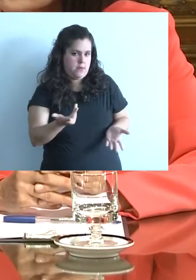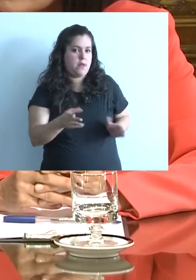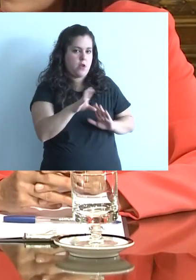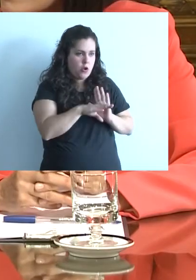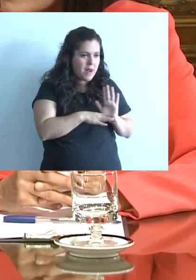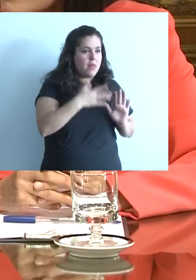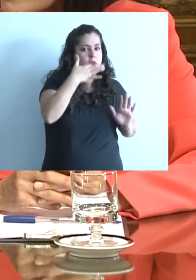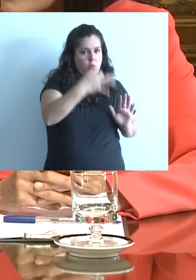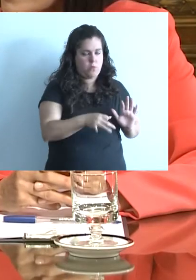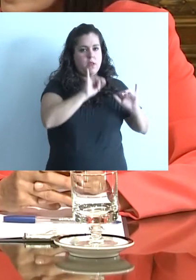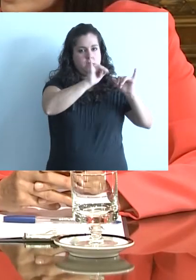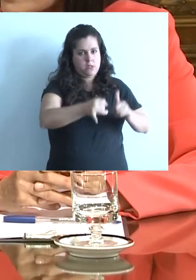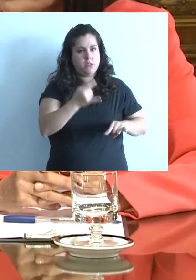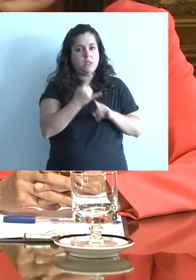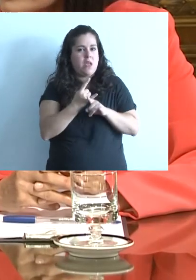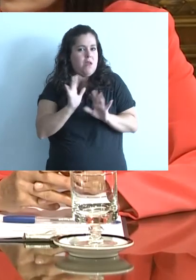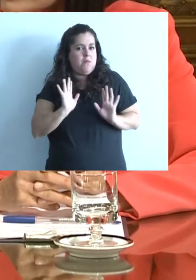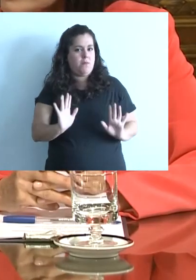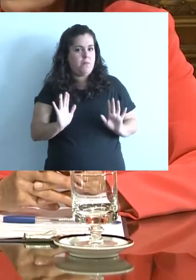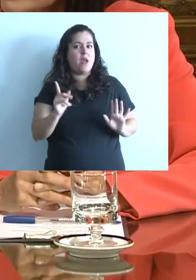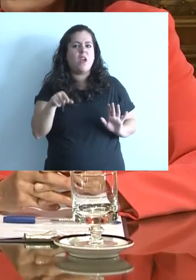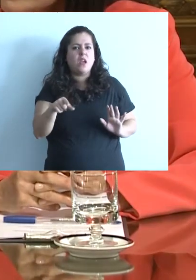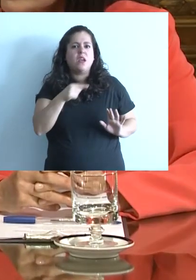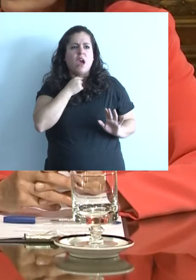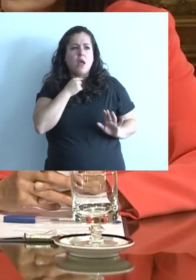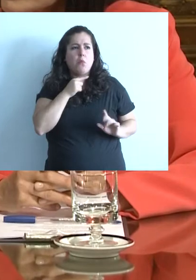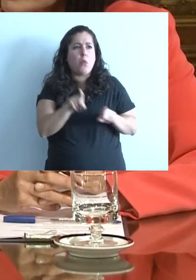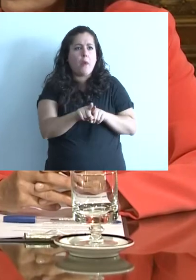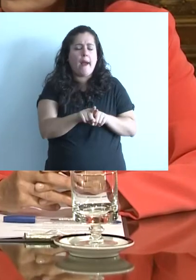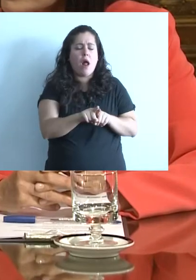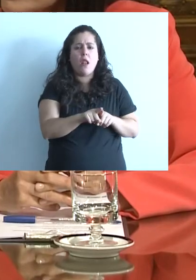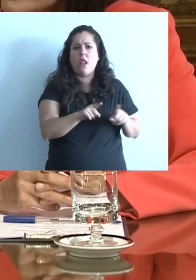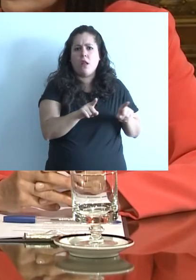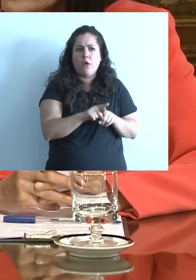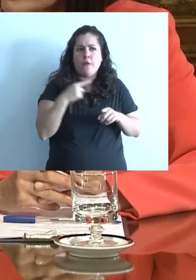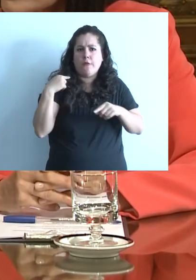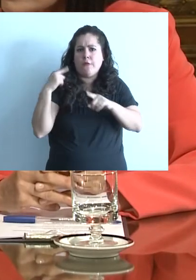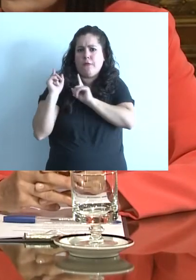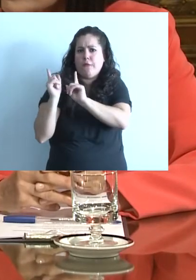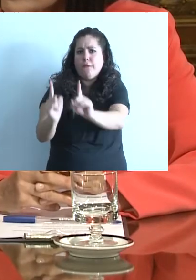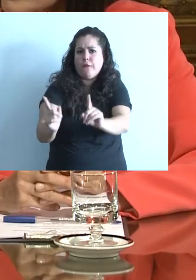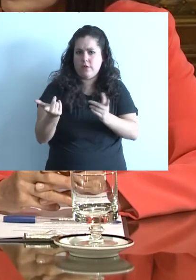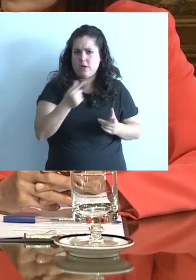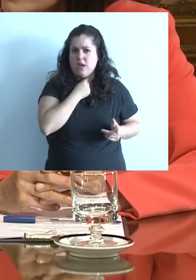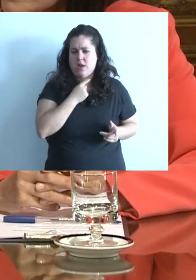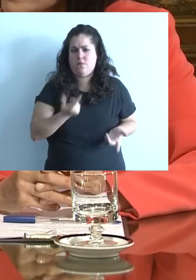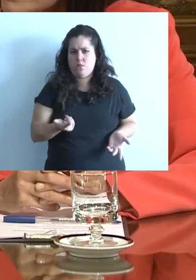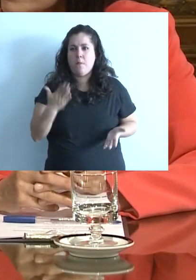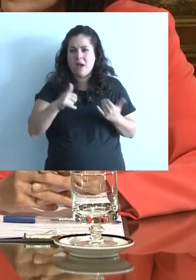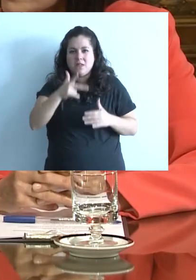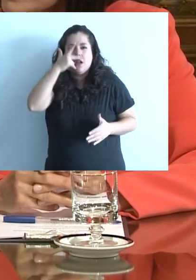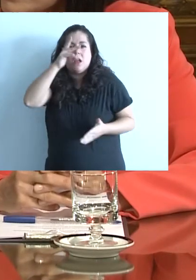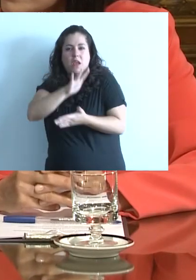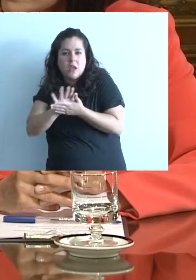una normalidad. Esto no quita trabajo. Esto, lo que se busca con esta ley, es la normalización, el buen funcionamiento, la seguridad,